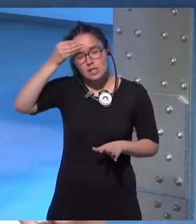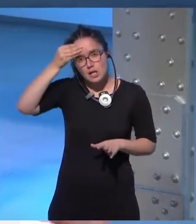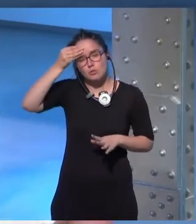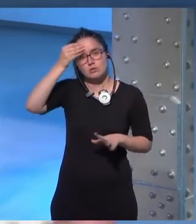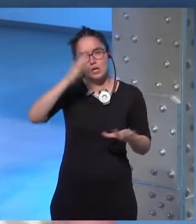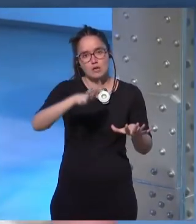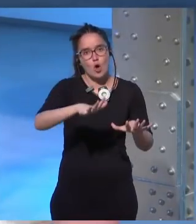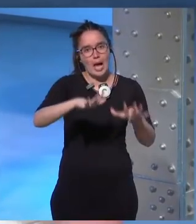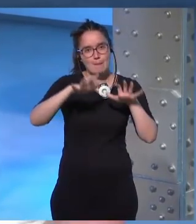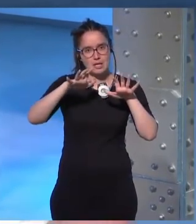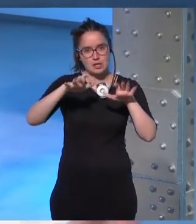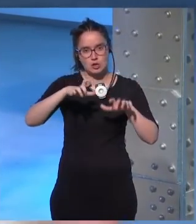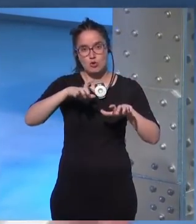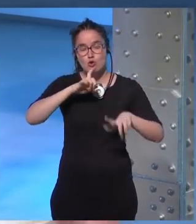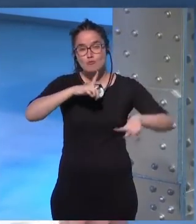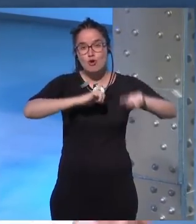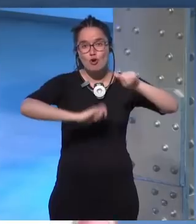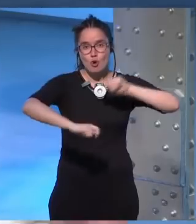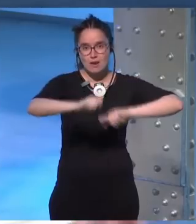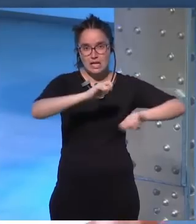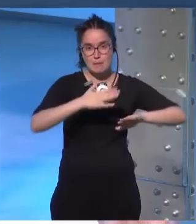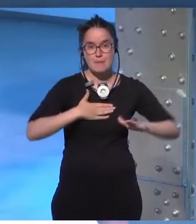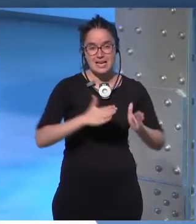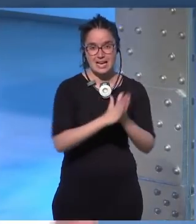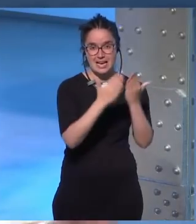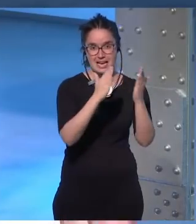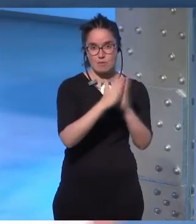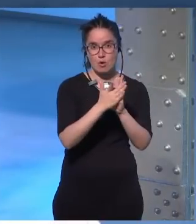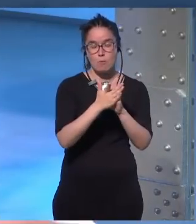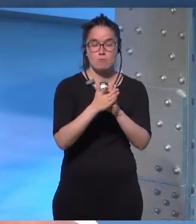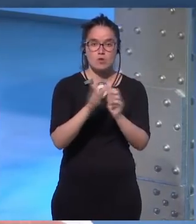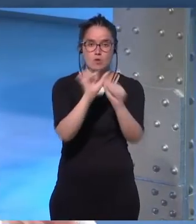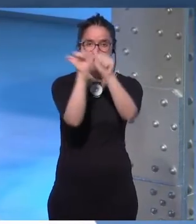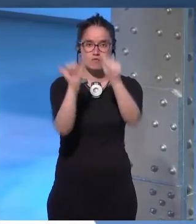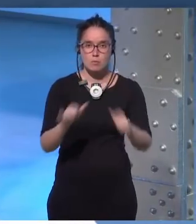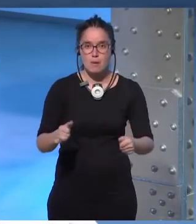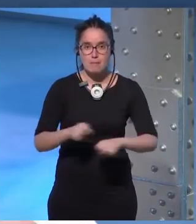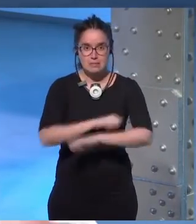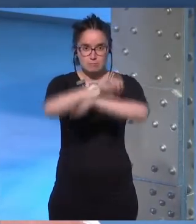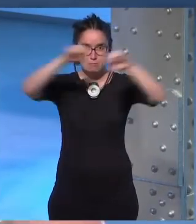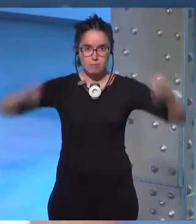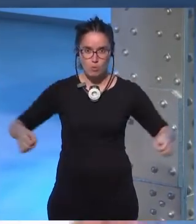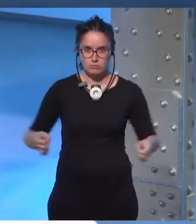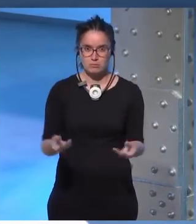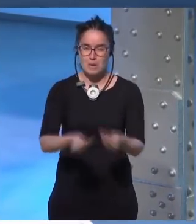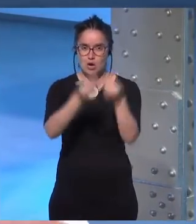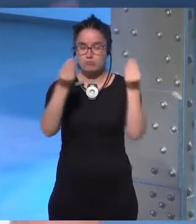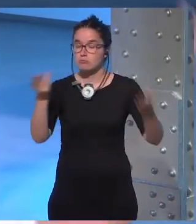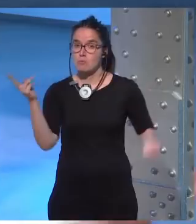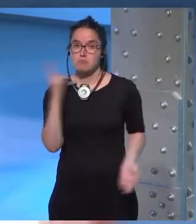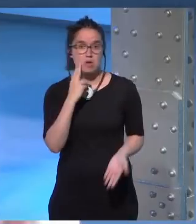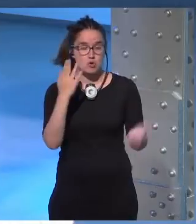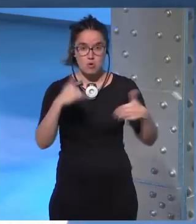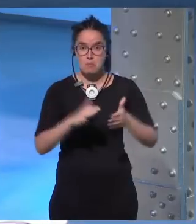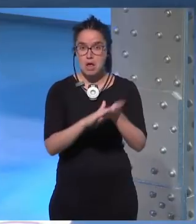aprendiendo cómo comercializar mi obra de una manera más sólida a mí no me da miedo